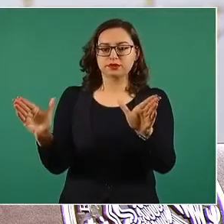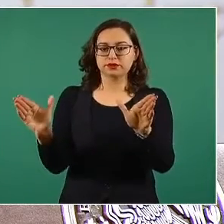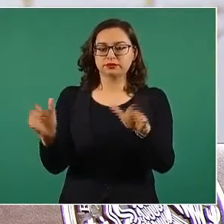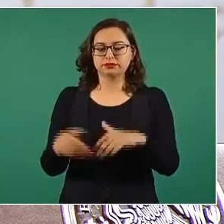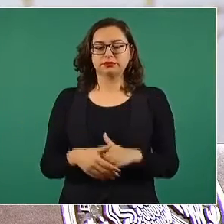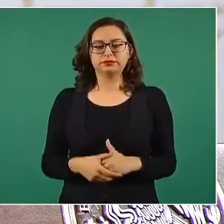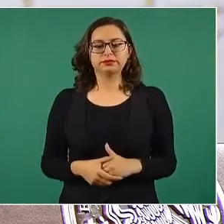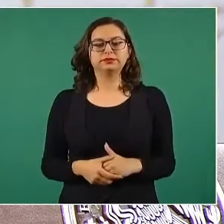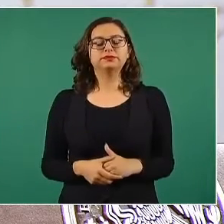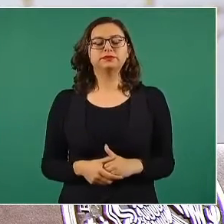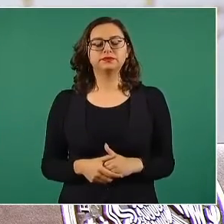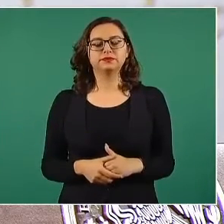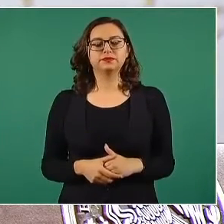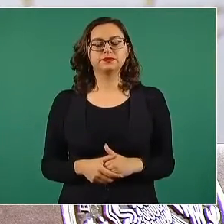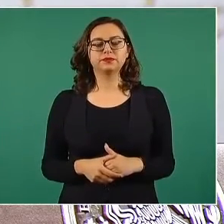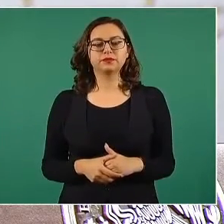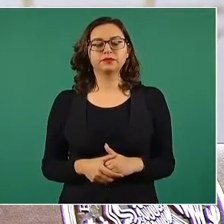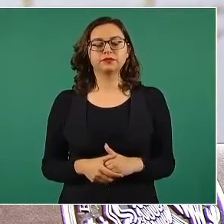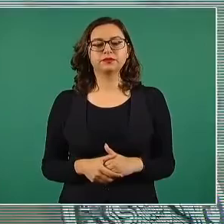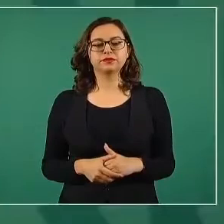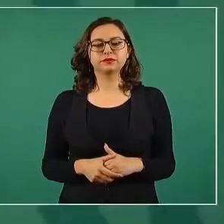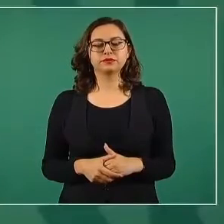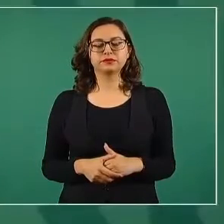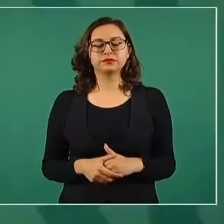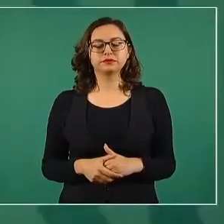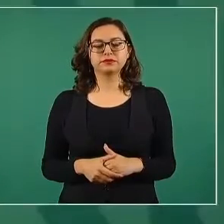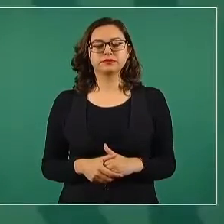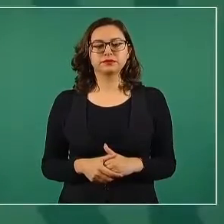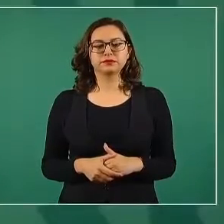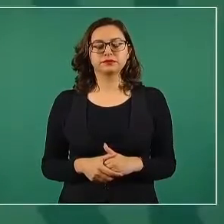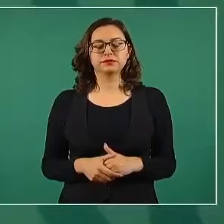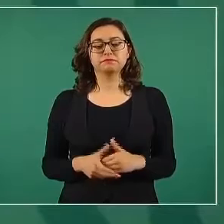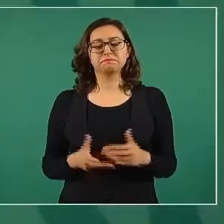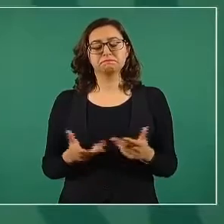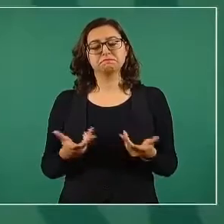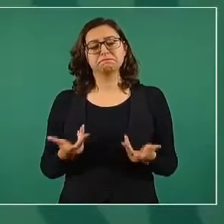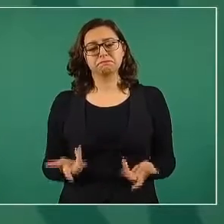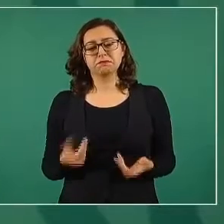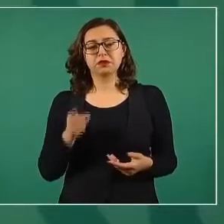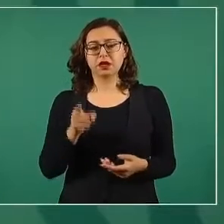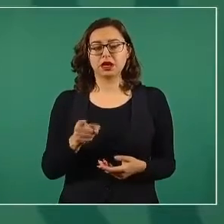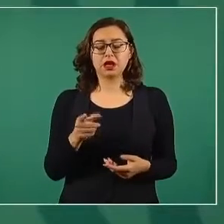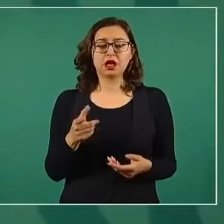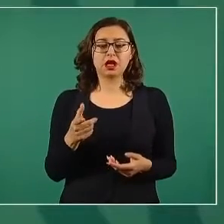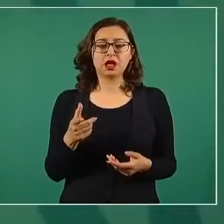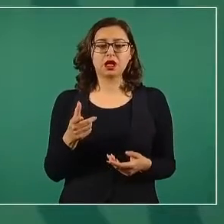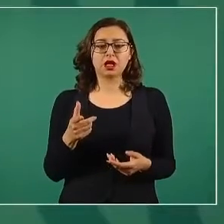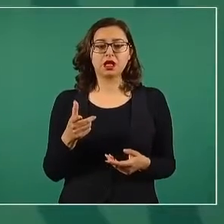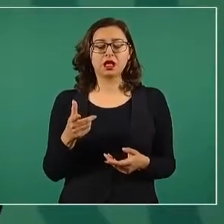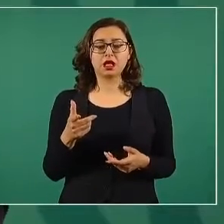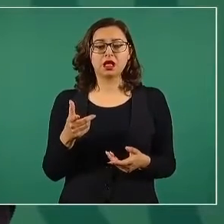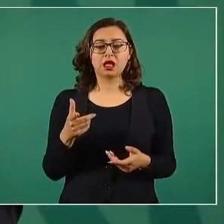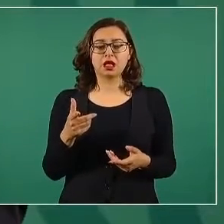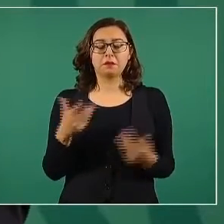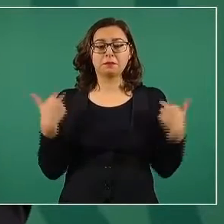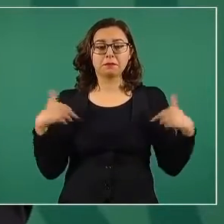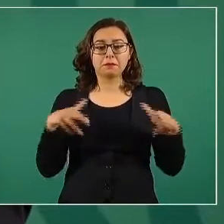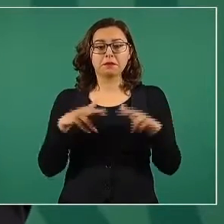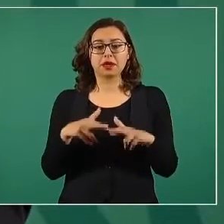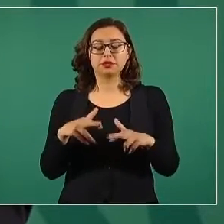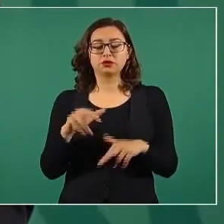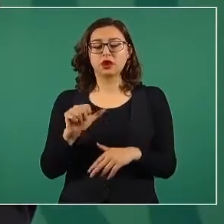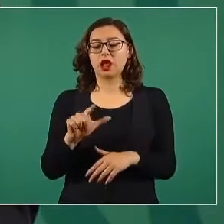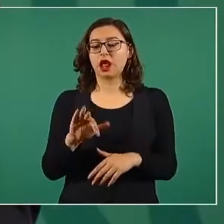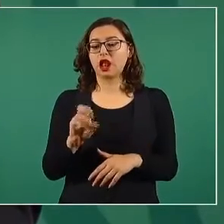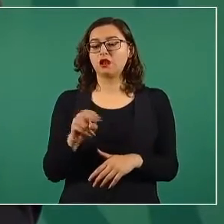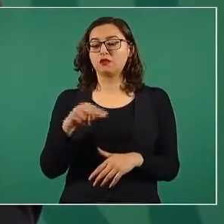agradecemos mucho al maestro Alfonso Cepeda, que es